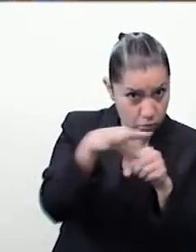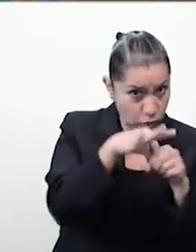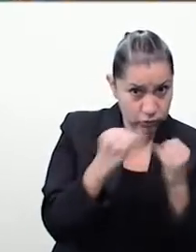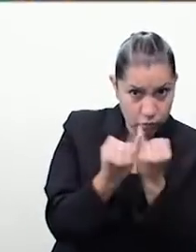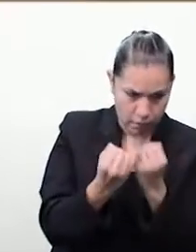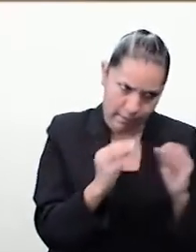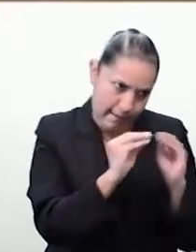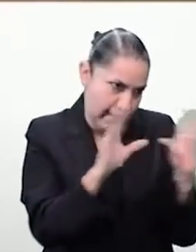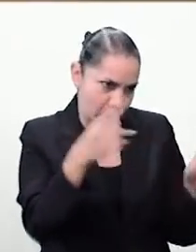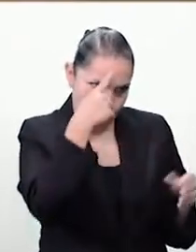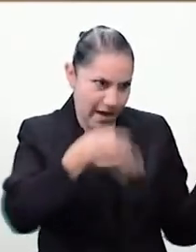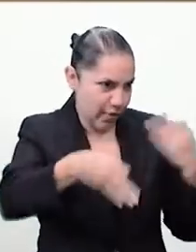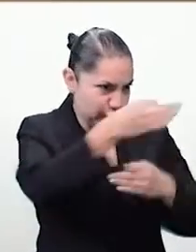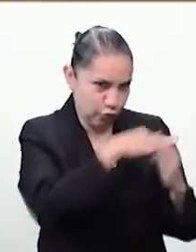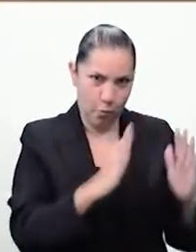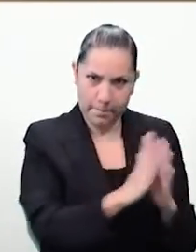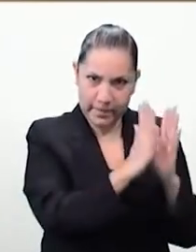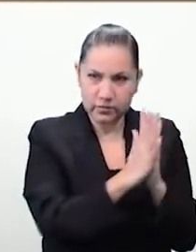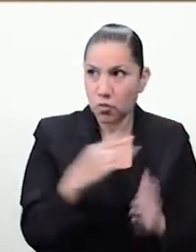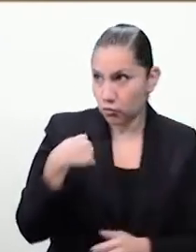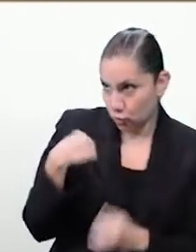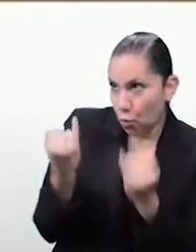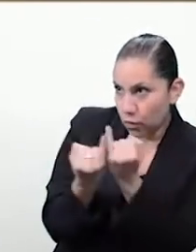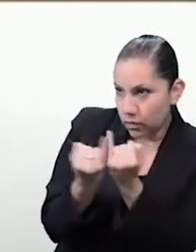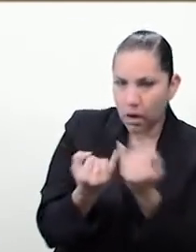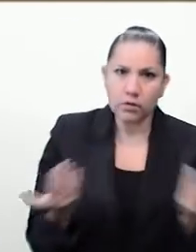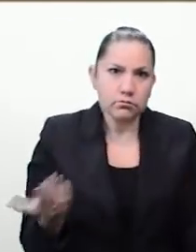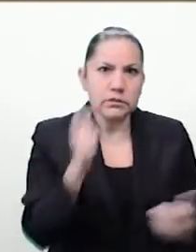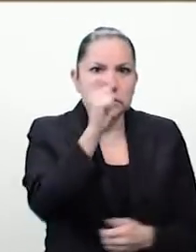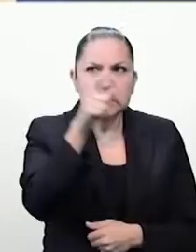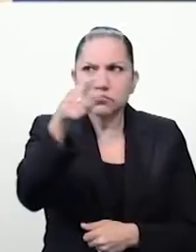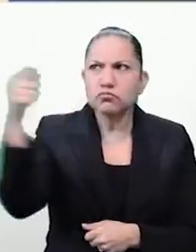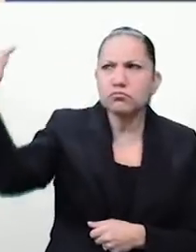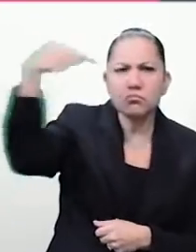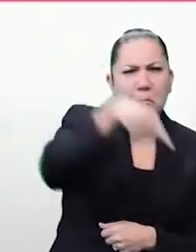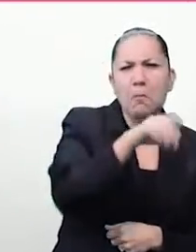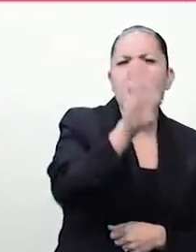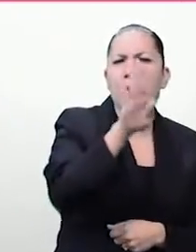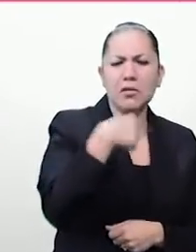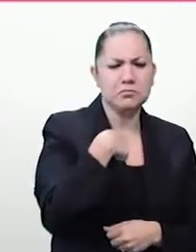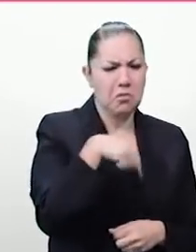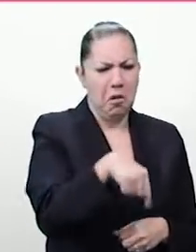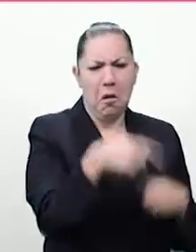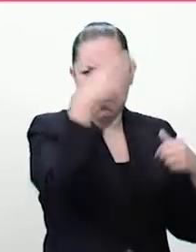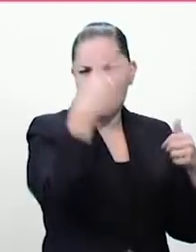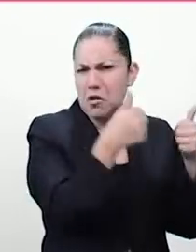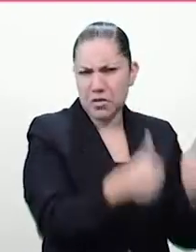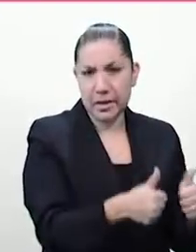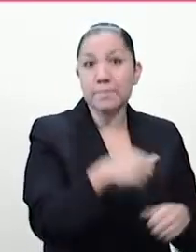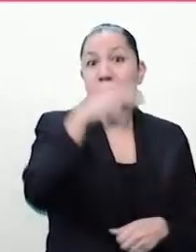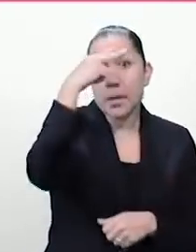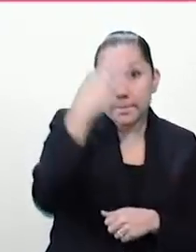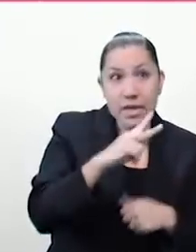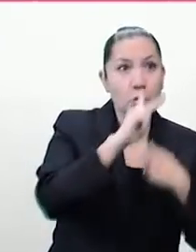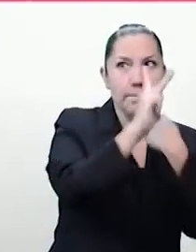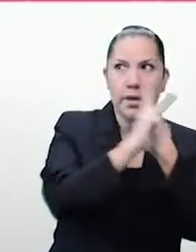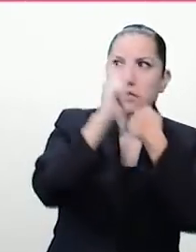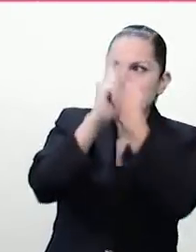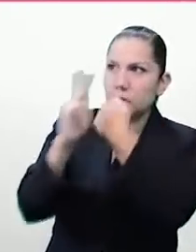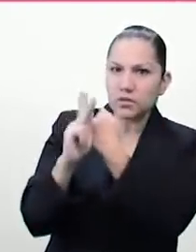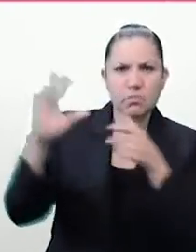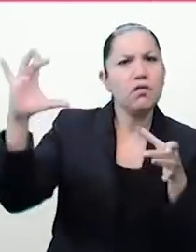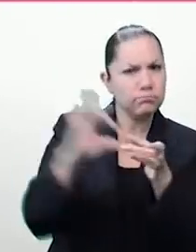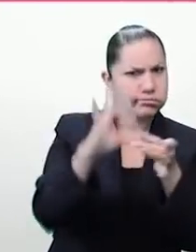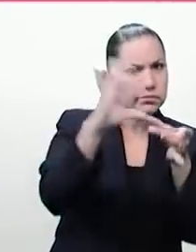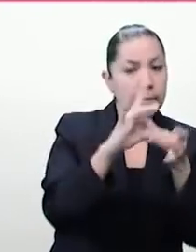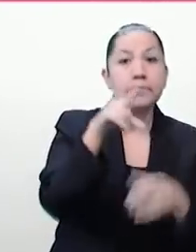es como si vinieras. Es como si nunca me hubiera ido. Participar nos une. México está donde estás tú. Dile a tus familiares que viven en